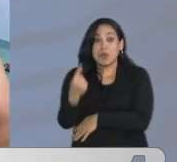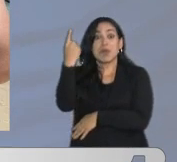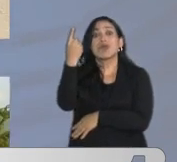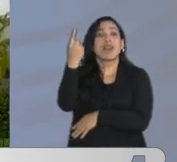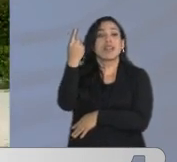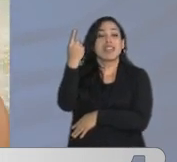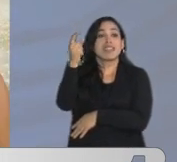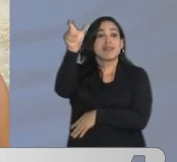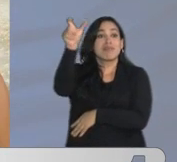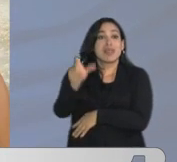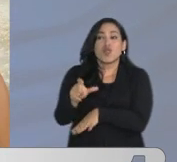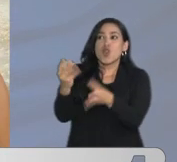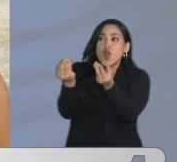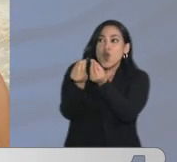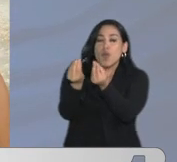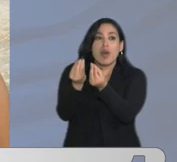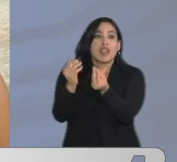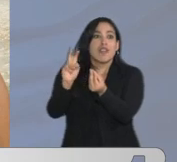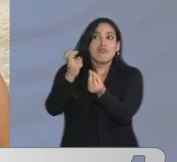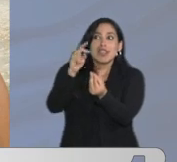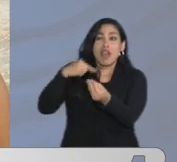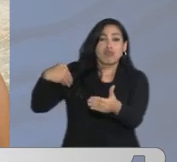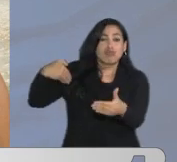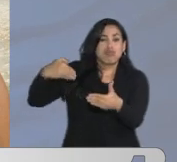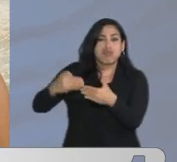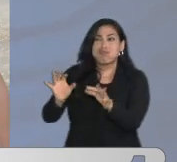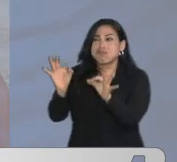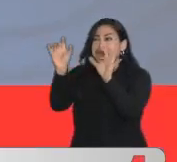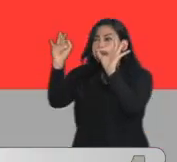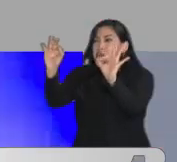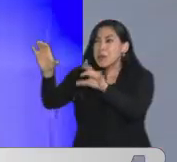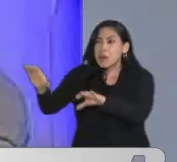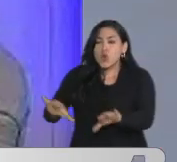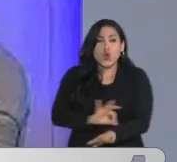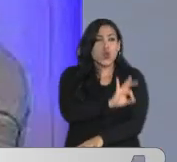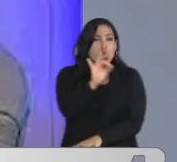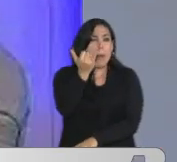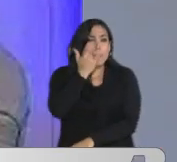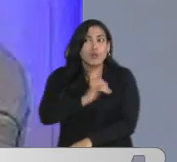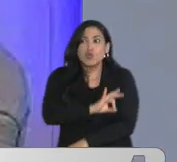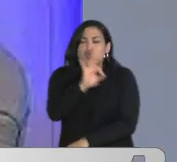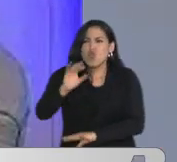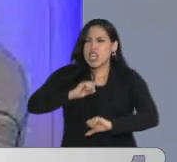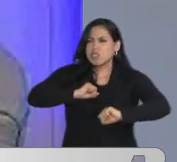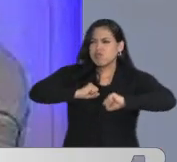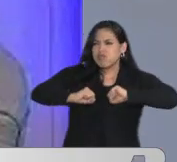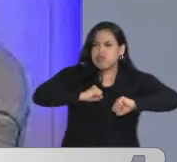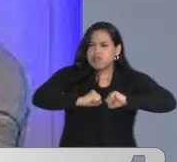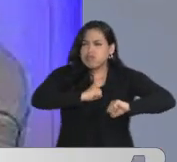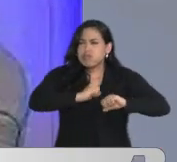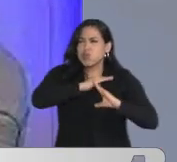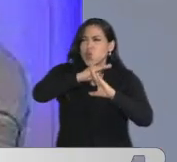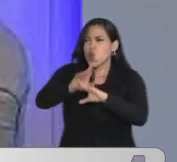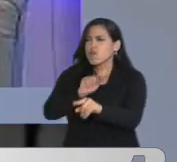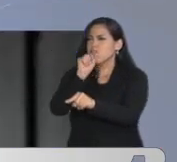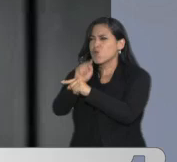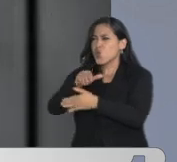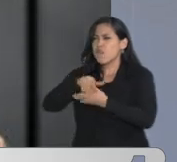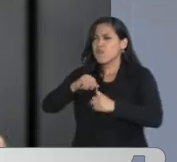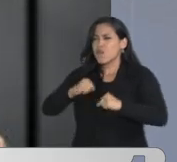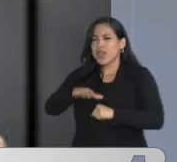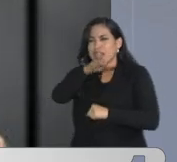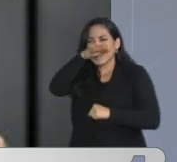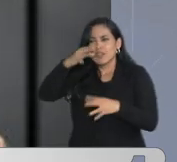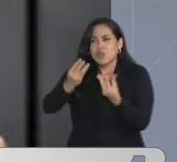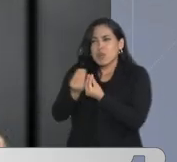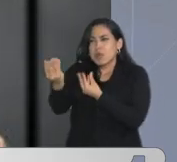colega de una trayectoria brillante, intachable, que haya hecho una lucha frontal tan directa y fuerte contra el